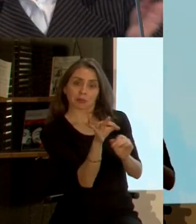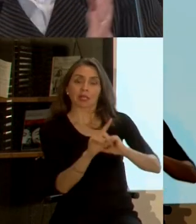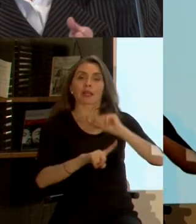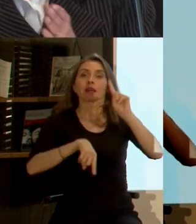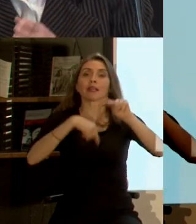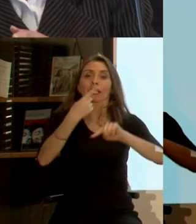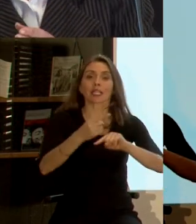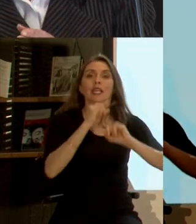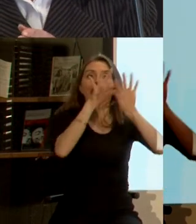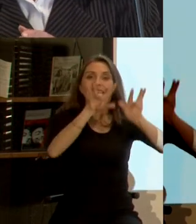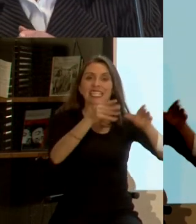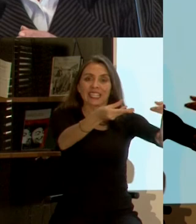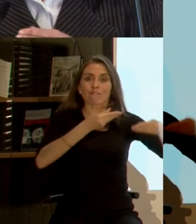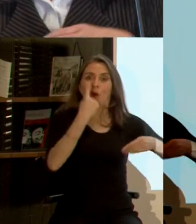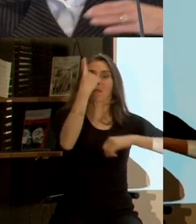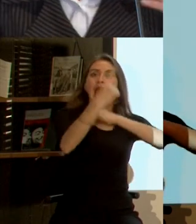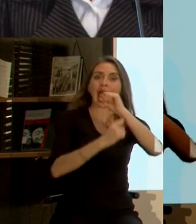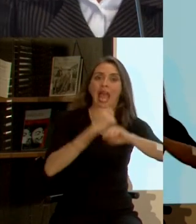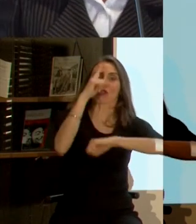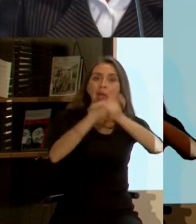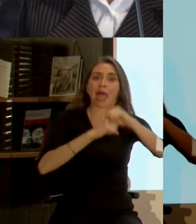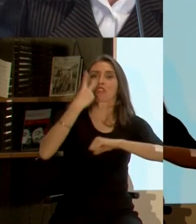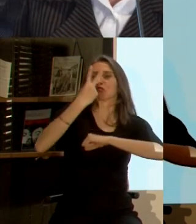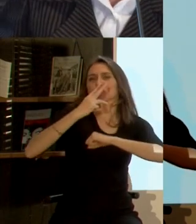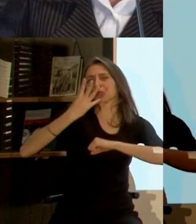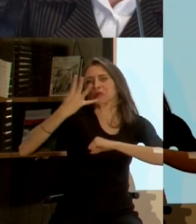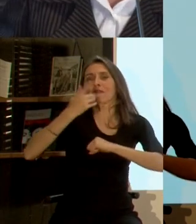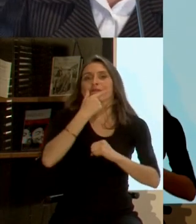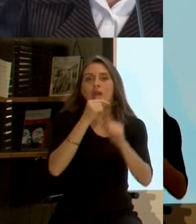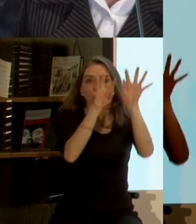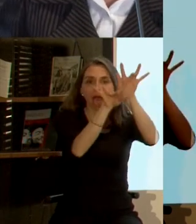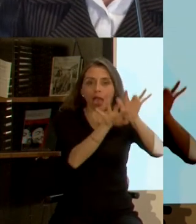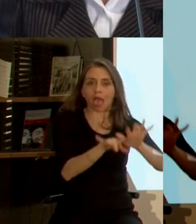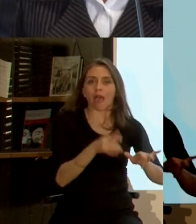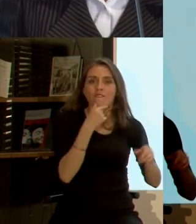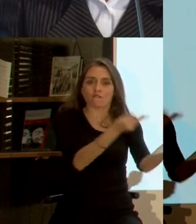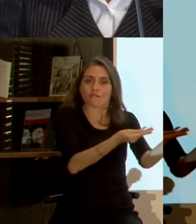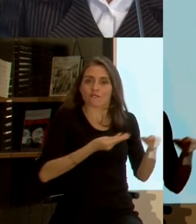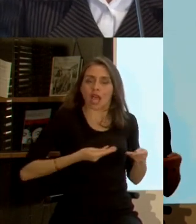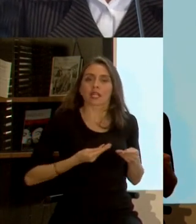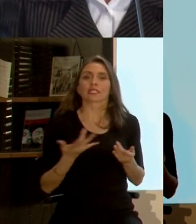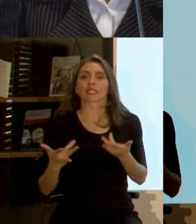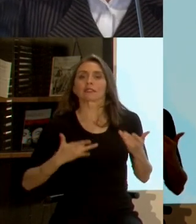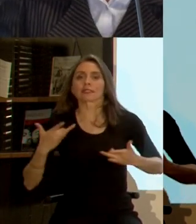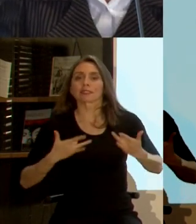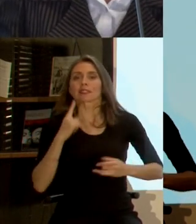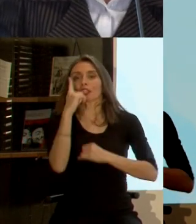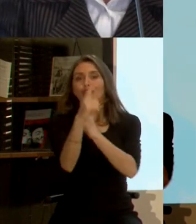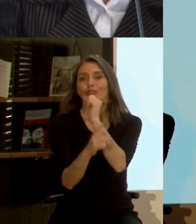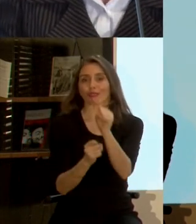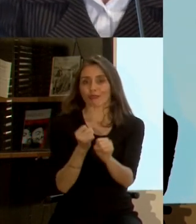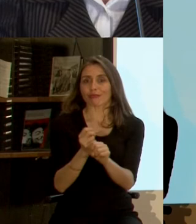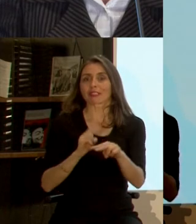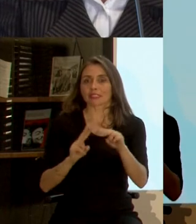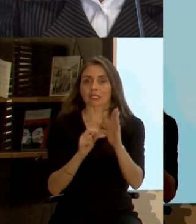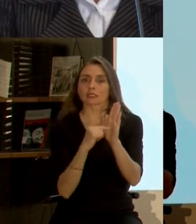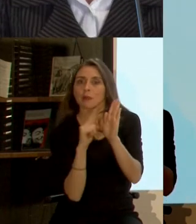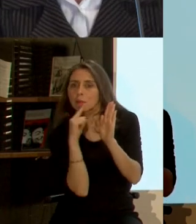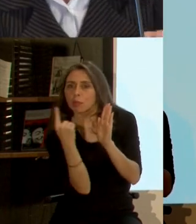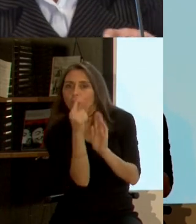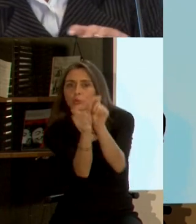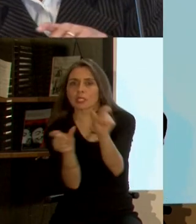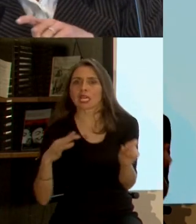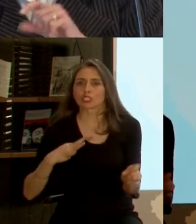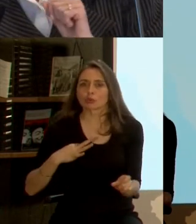informes sean fáciles de elaborar entrega un informe de percepción porque todos los años se hace una encuesta de